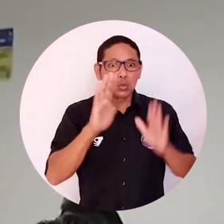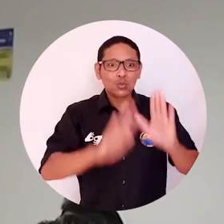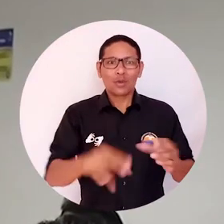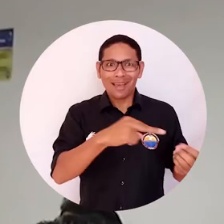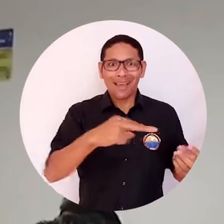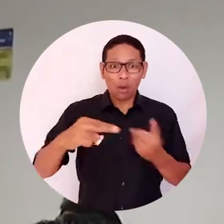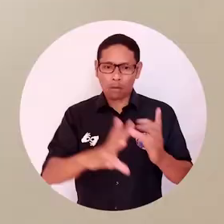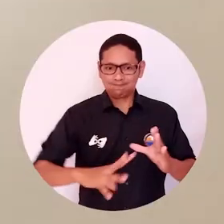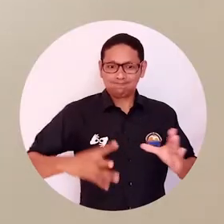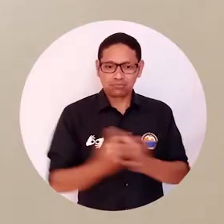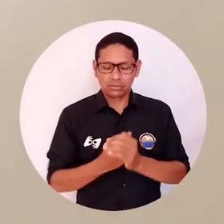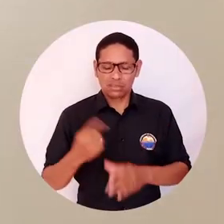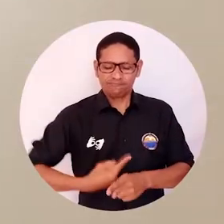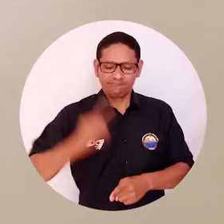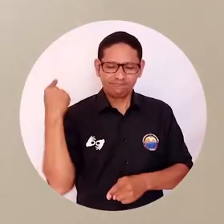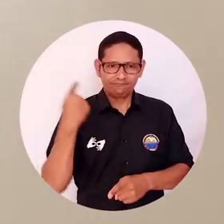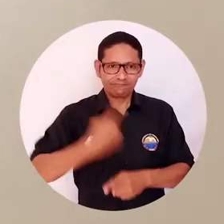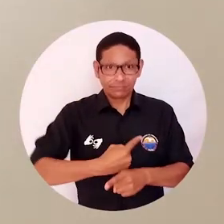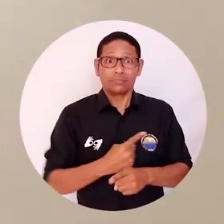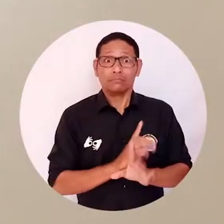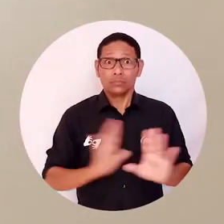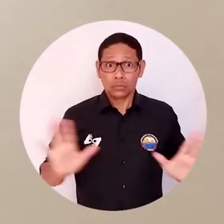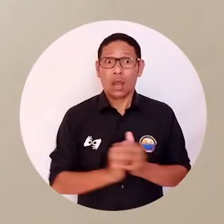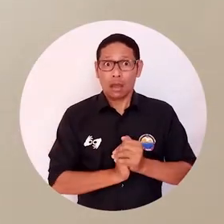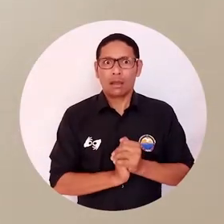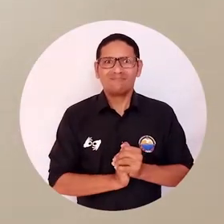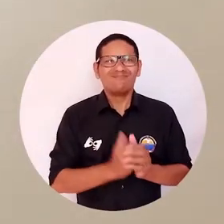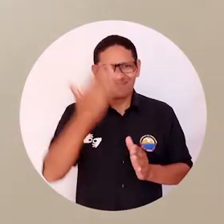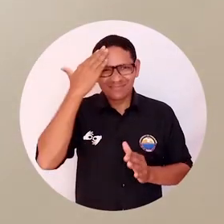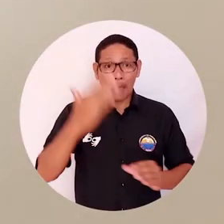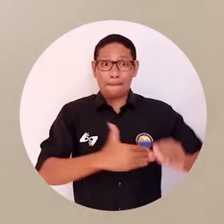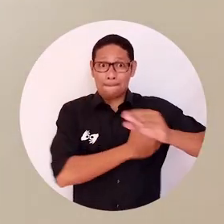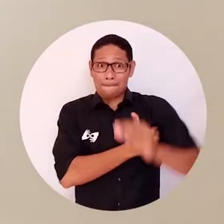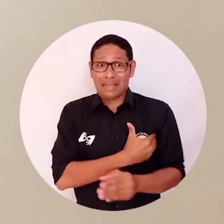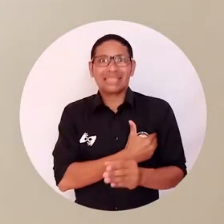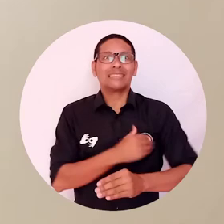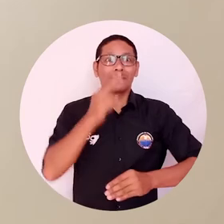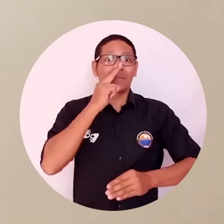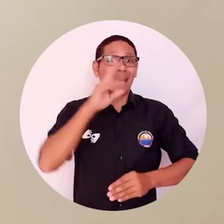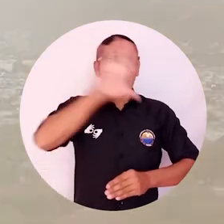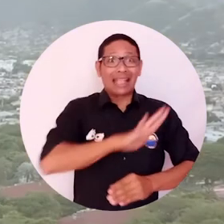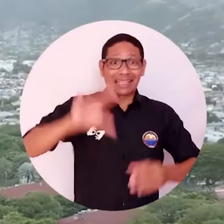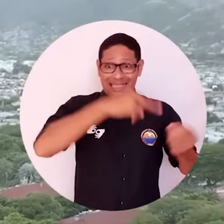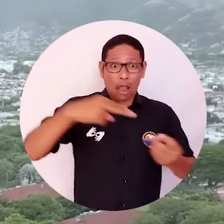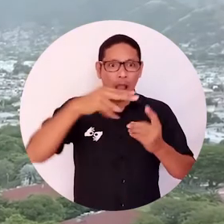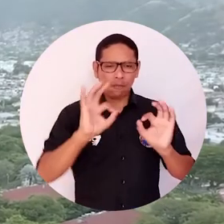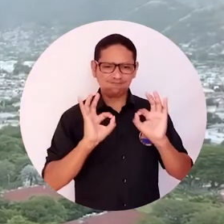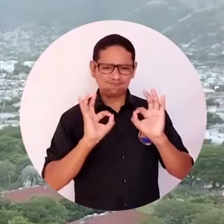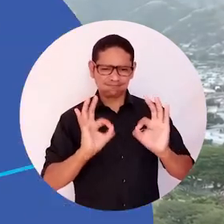educación inclusiva, a los lineamientos de educación inclusiva que establece el Ministerio de Educación Nacional.